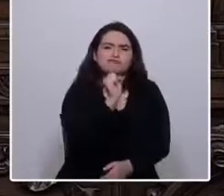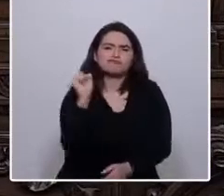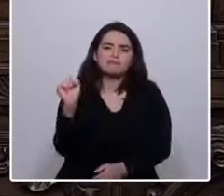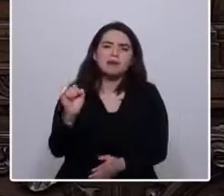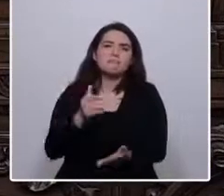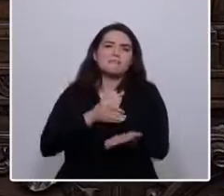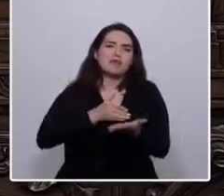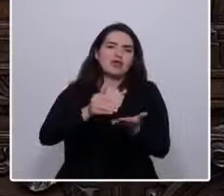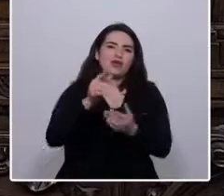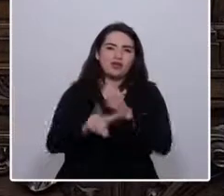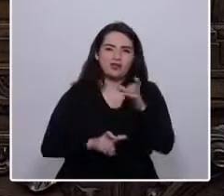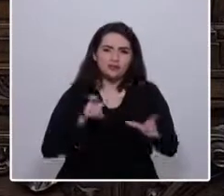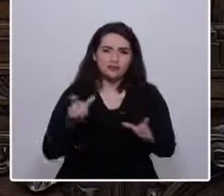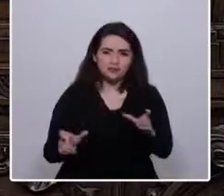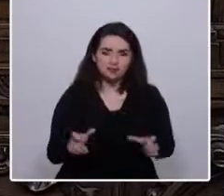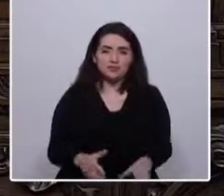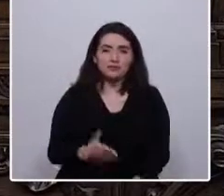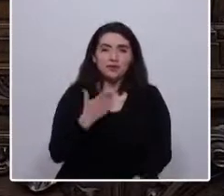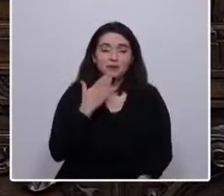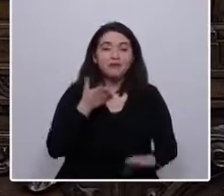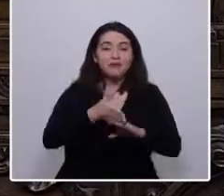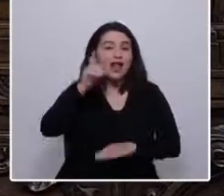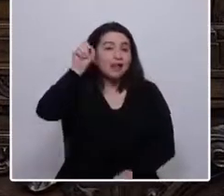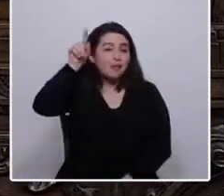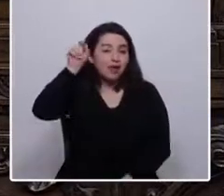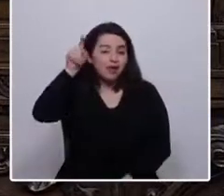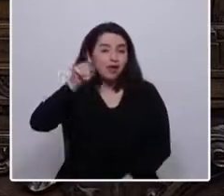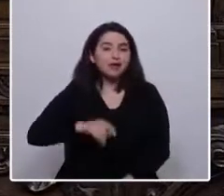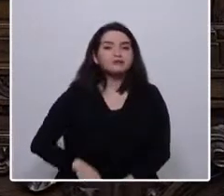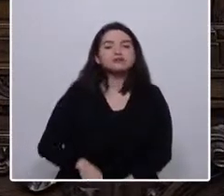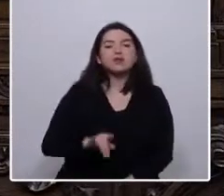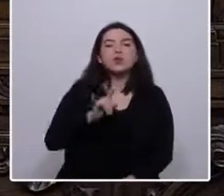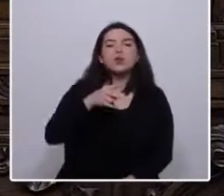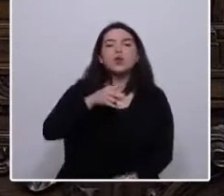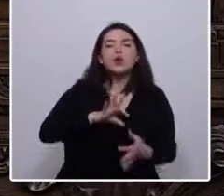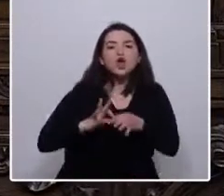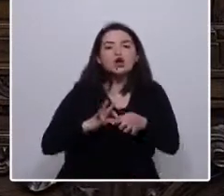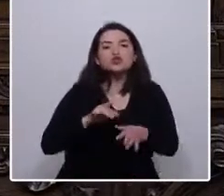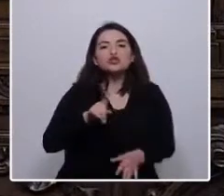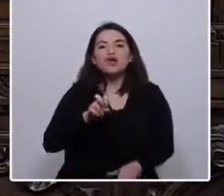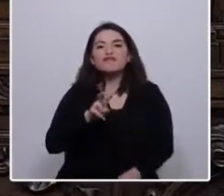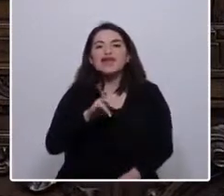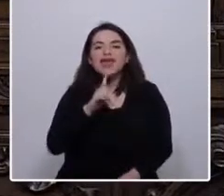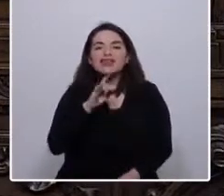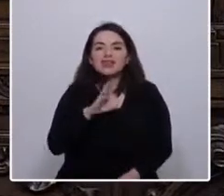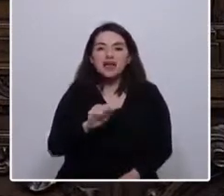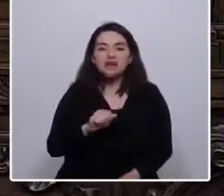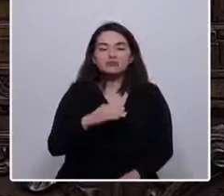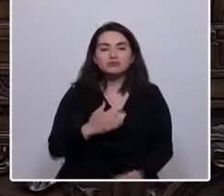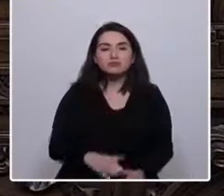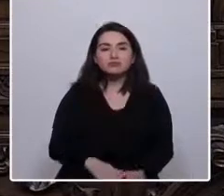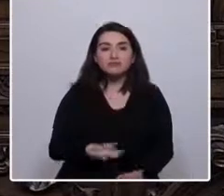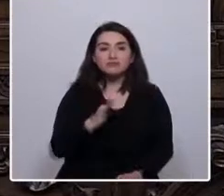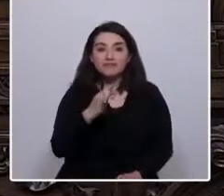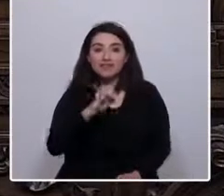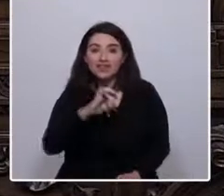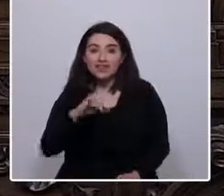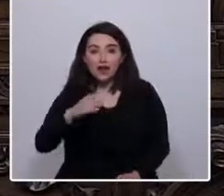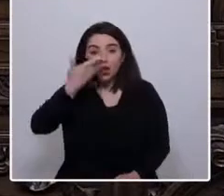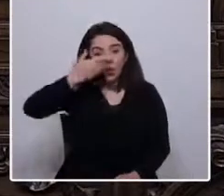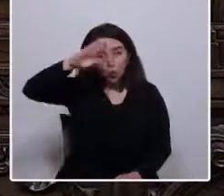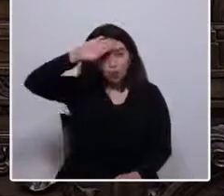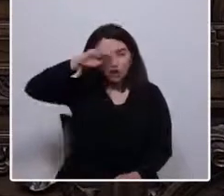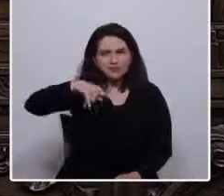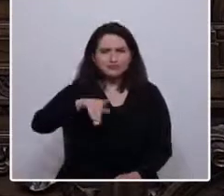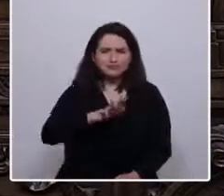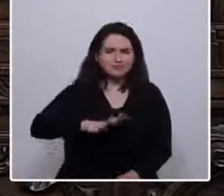También visité Alemania y Oriental, la Unión Soviética, la Cuba de Fidel. En todos sufrí una gran